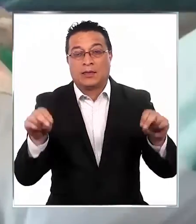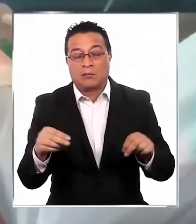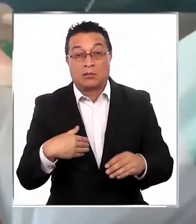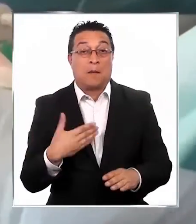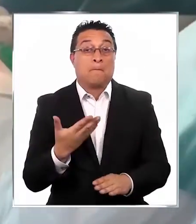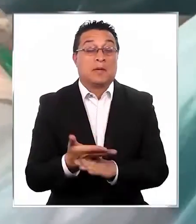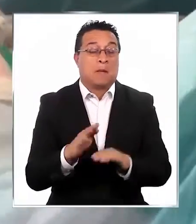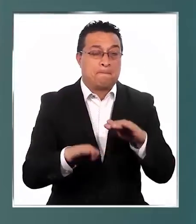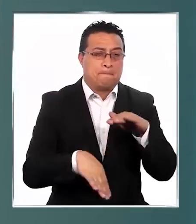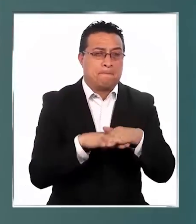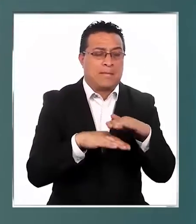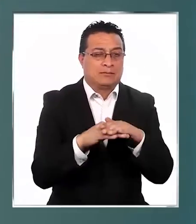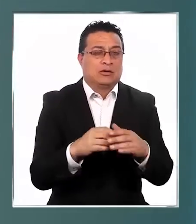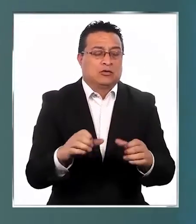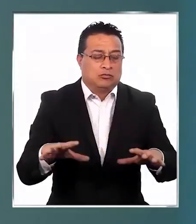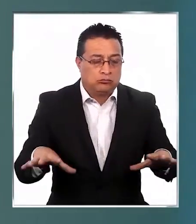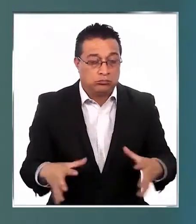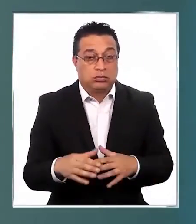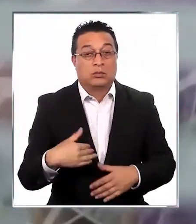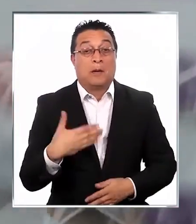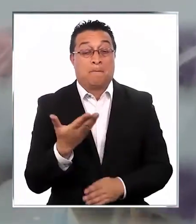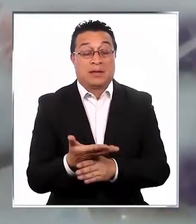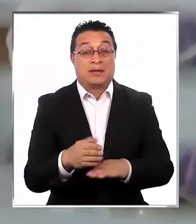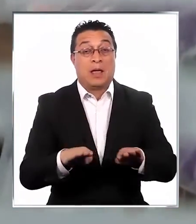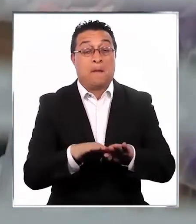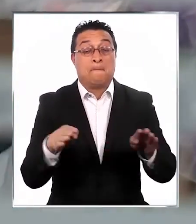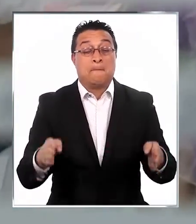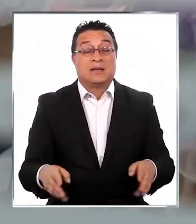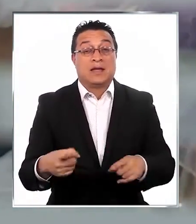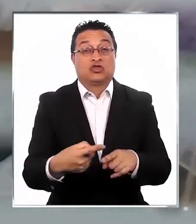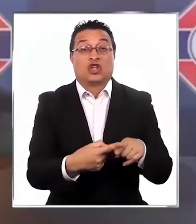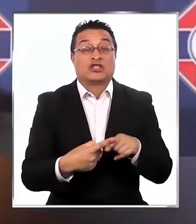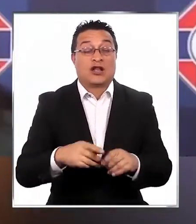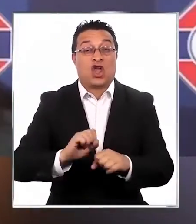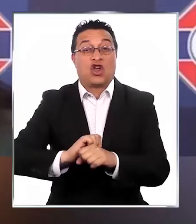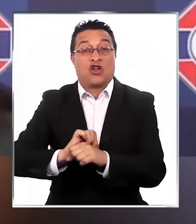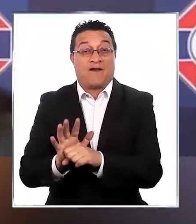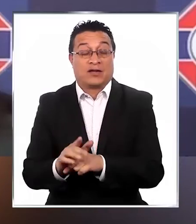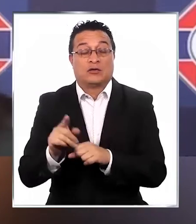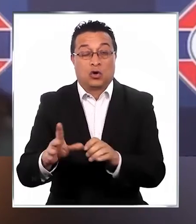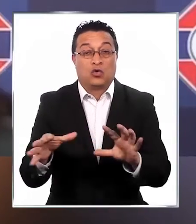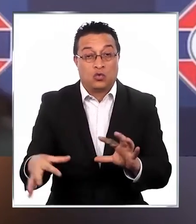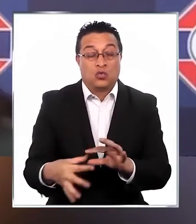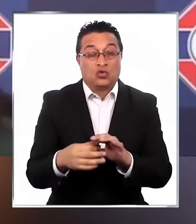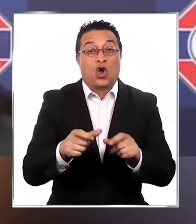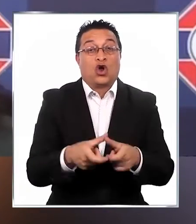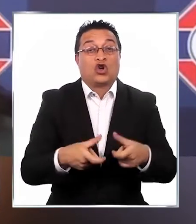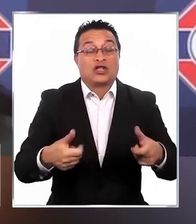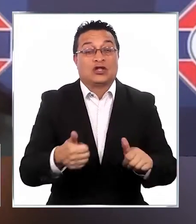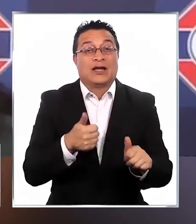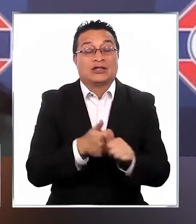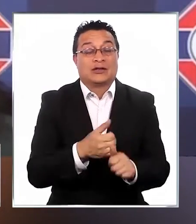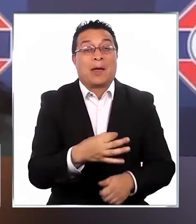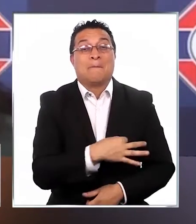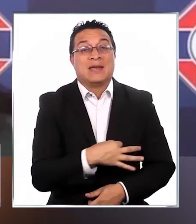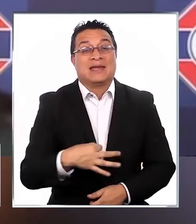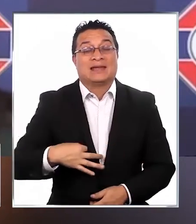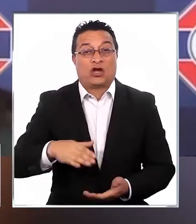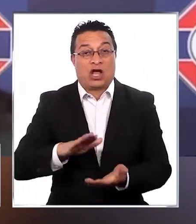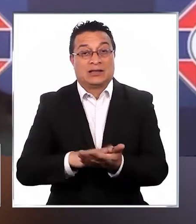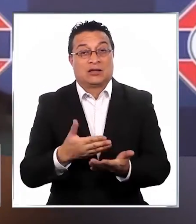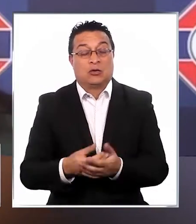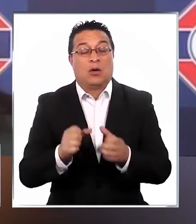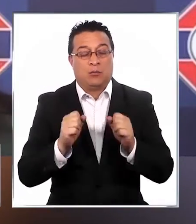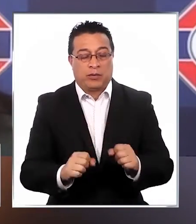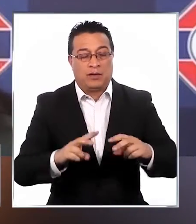Yo les pido el máximo esfuerzo. Solicitamos que la Mesa Social COVID-19 en conjunto con el Consejo Asesor y el Ministerio de Salud